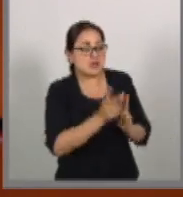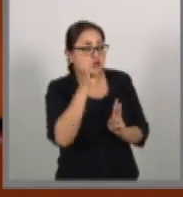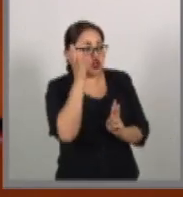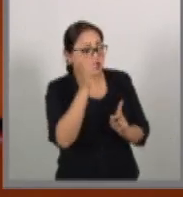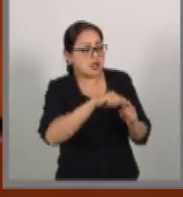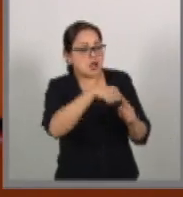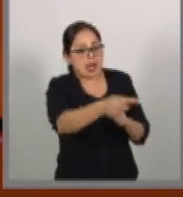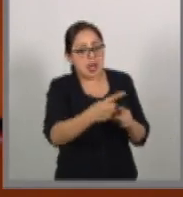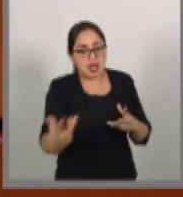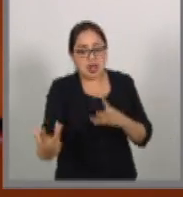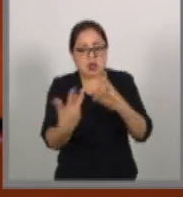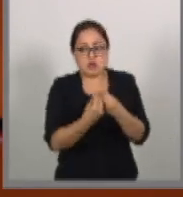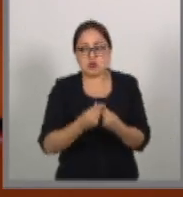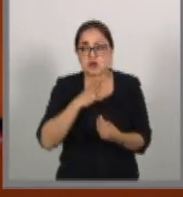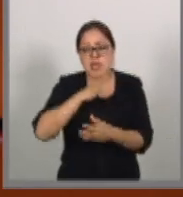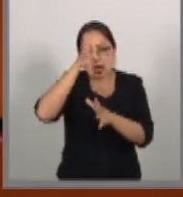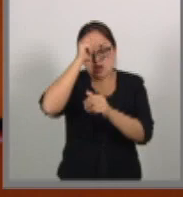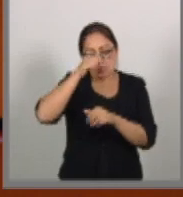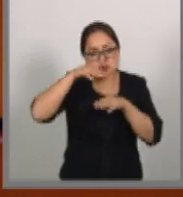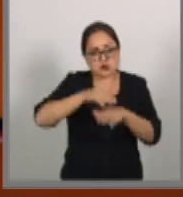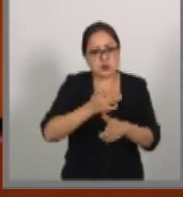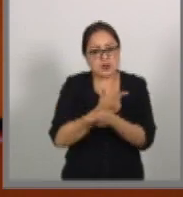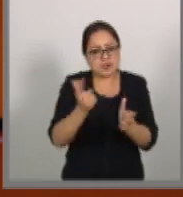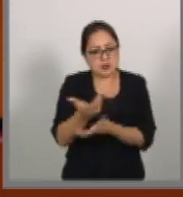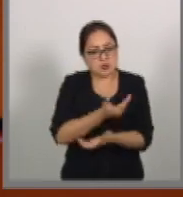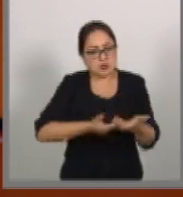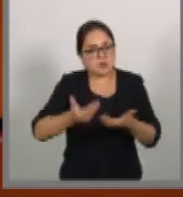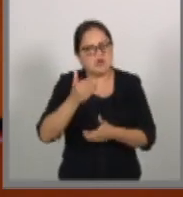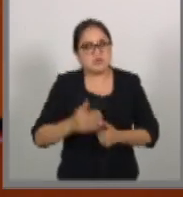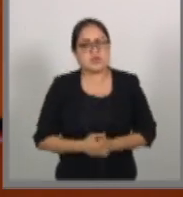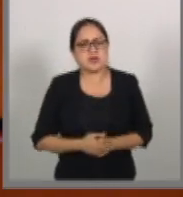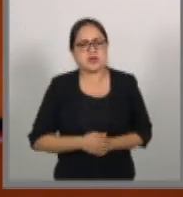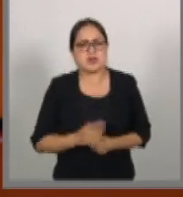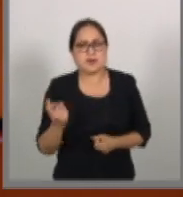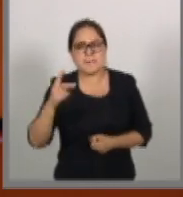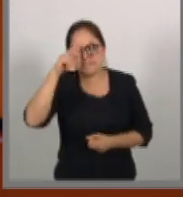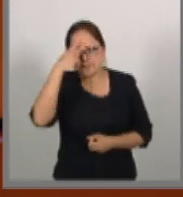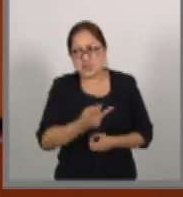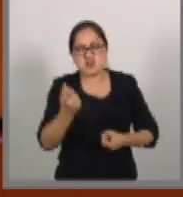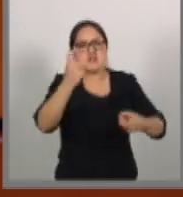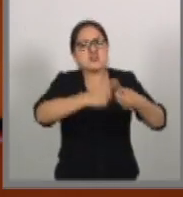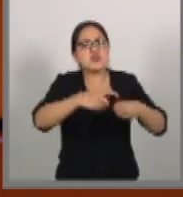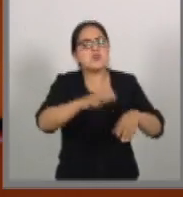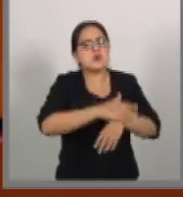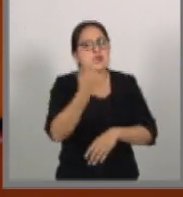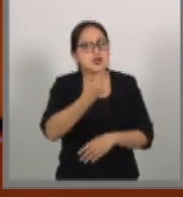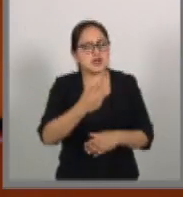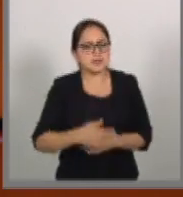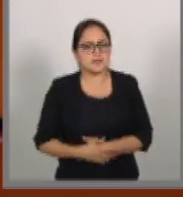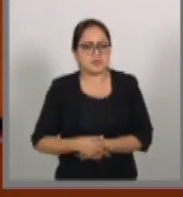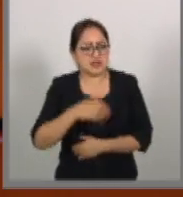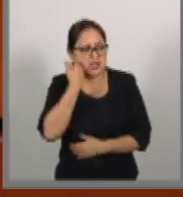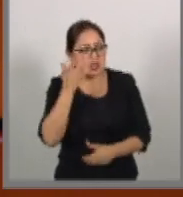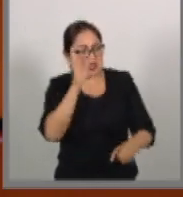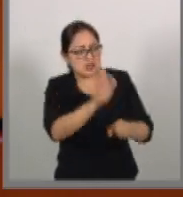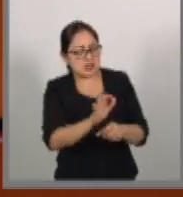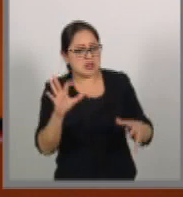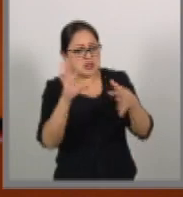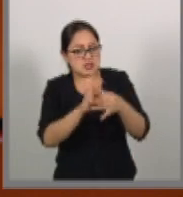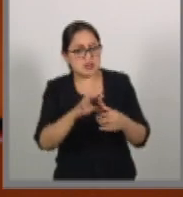acuerdo de libre comercio. ¿Por qué entró México? Porque queríamos proteger lo que teníamos